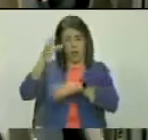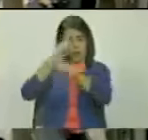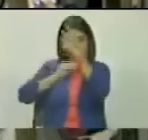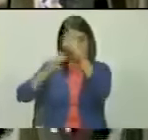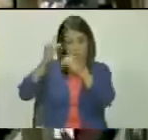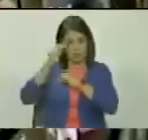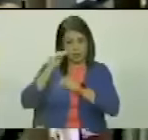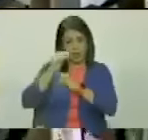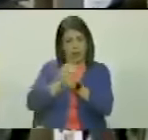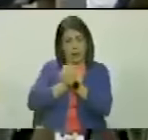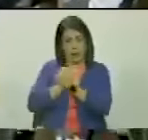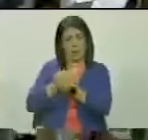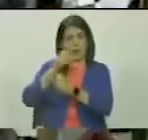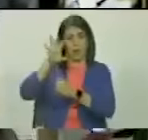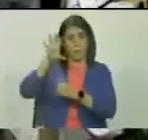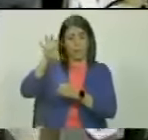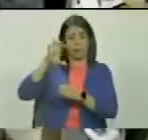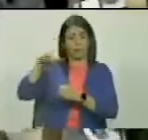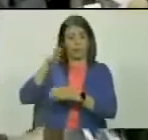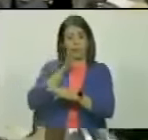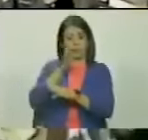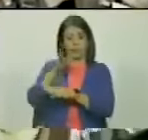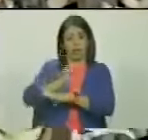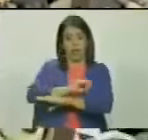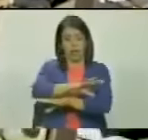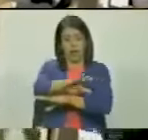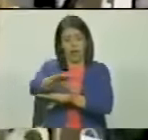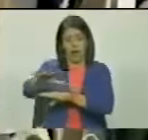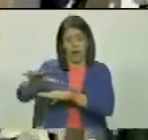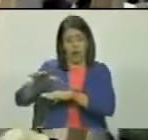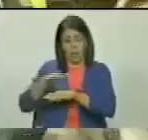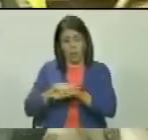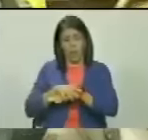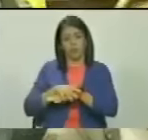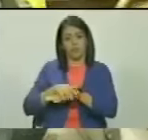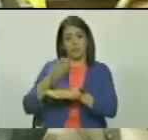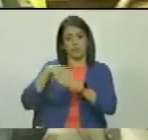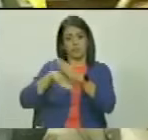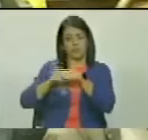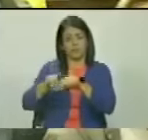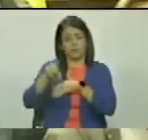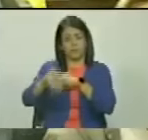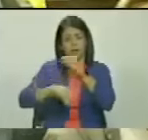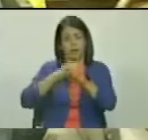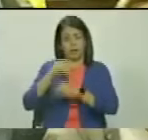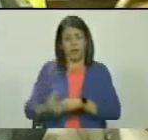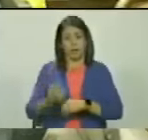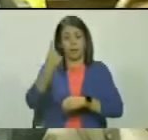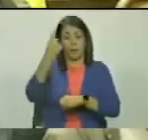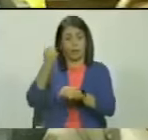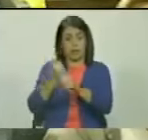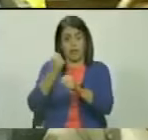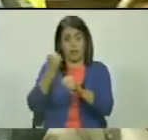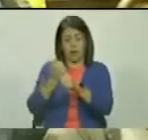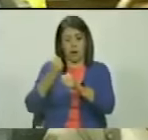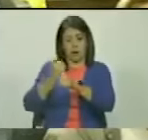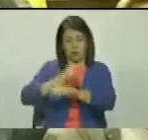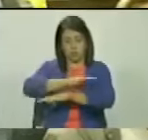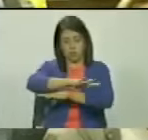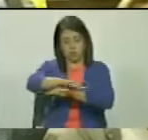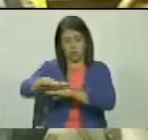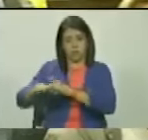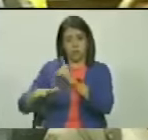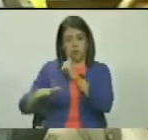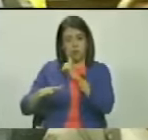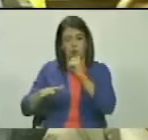de patria aun cuando se fue al campo allá en Turmeremo hacer sus primeras labores y no